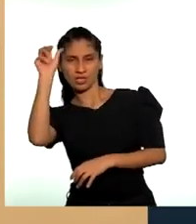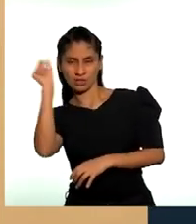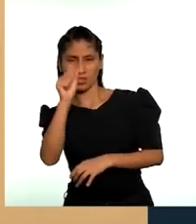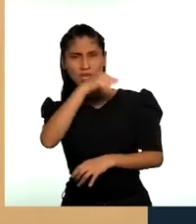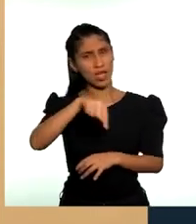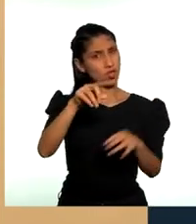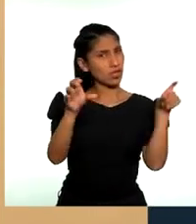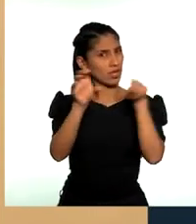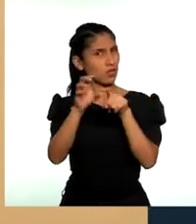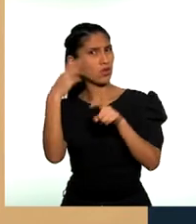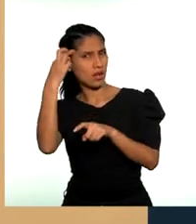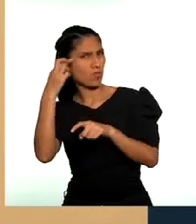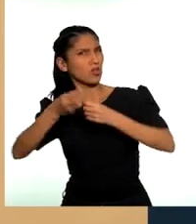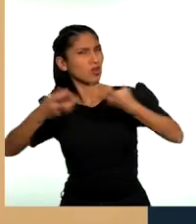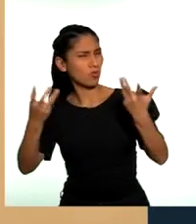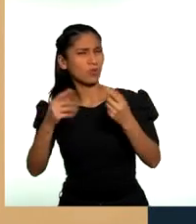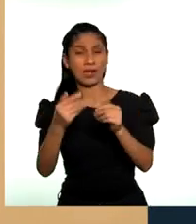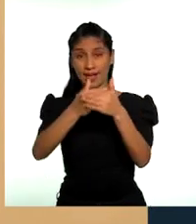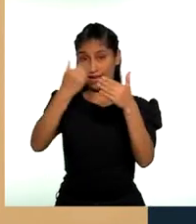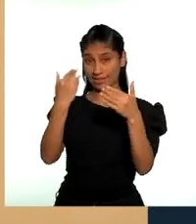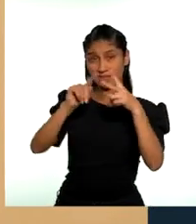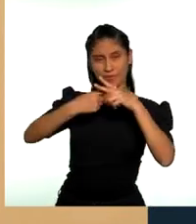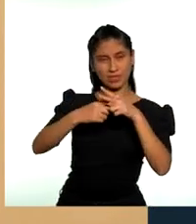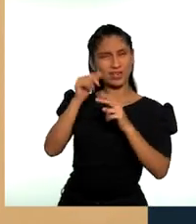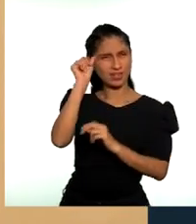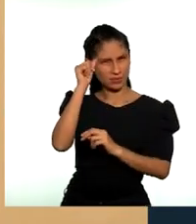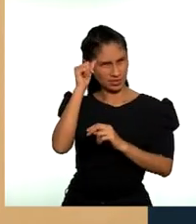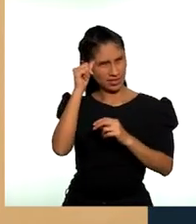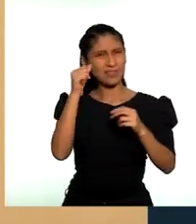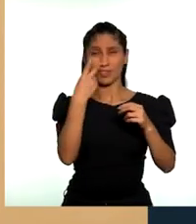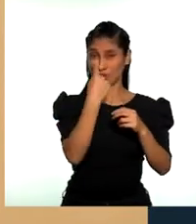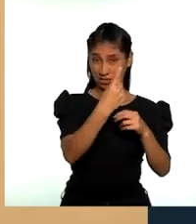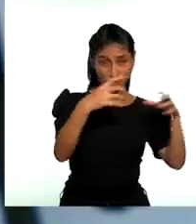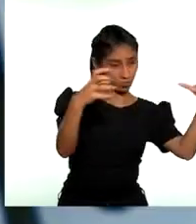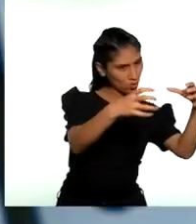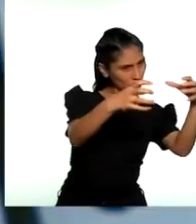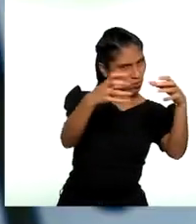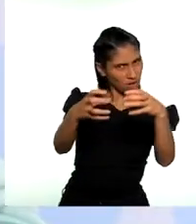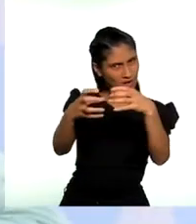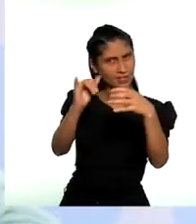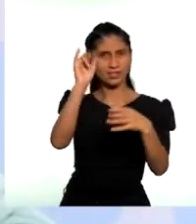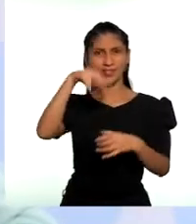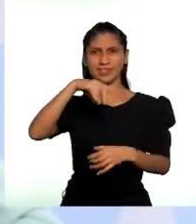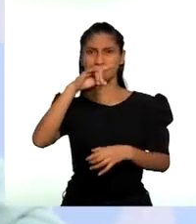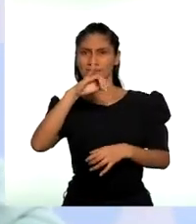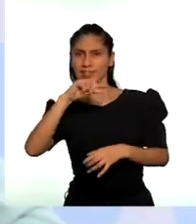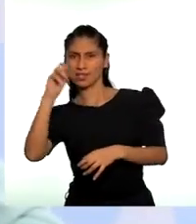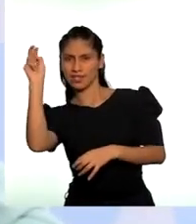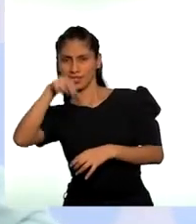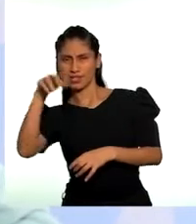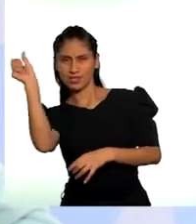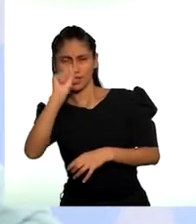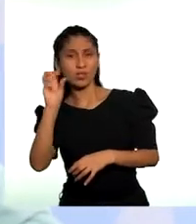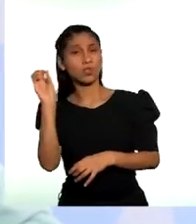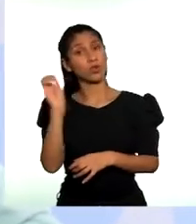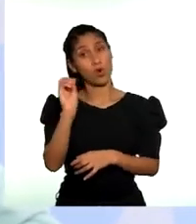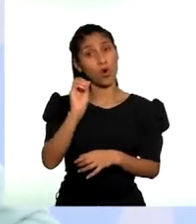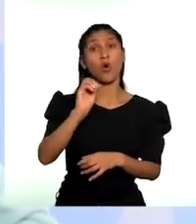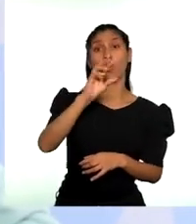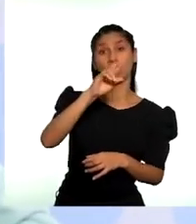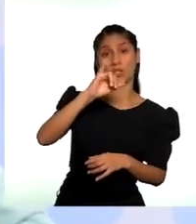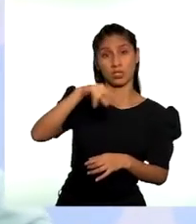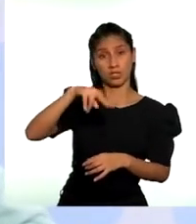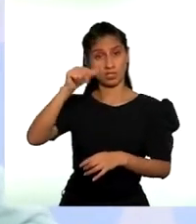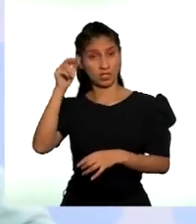que vimos sobre los pueblos indígenas u originarios? Claro. Son aquellos que descienden de las